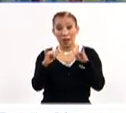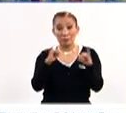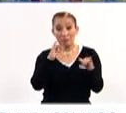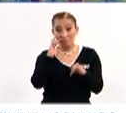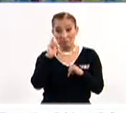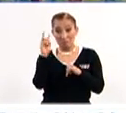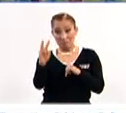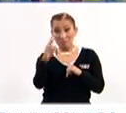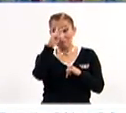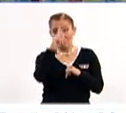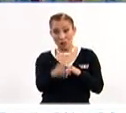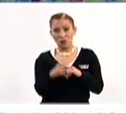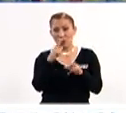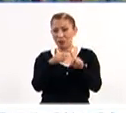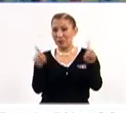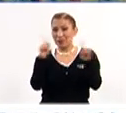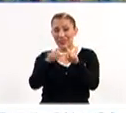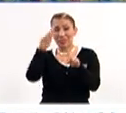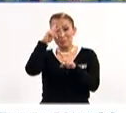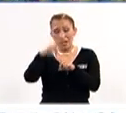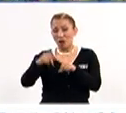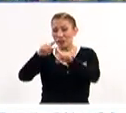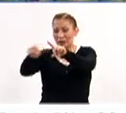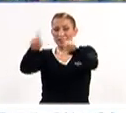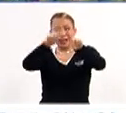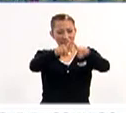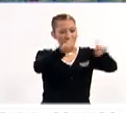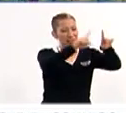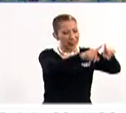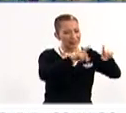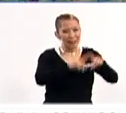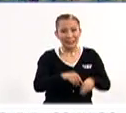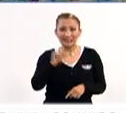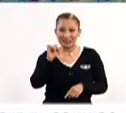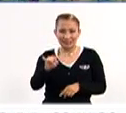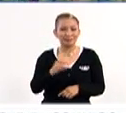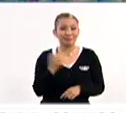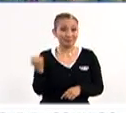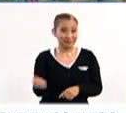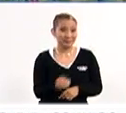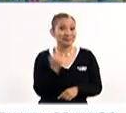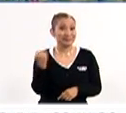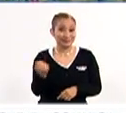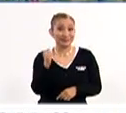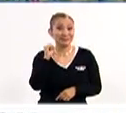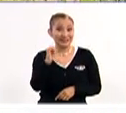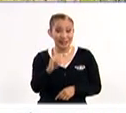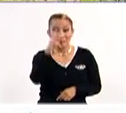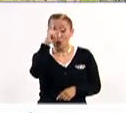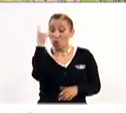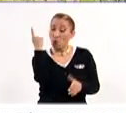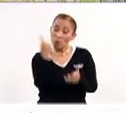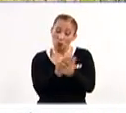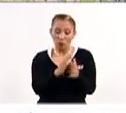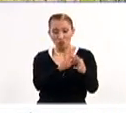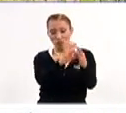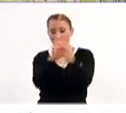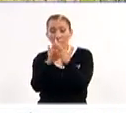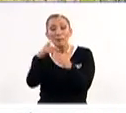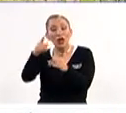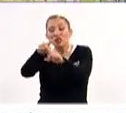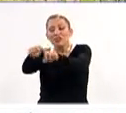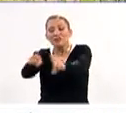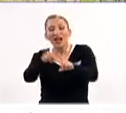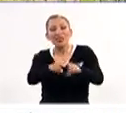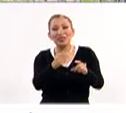México es muchos Méxicos. México es muchos Méxicos, afortunadamente sí. Es un solo México, pero somos muchos Méxicos y